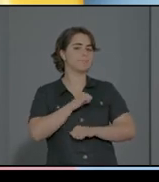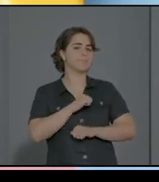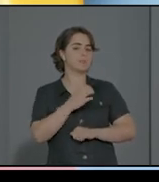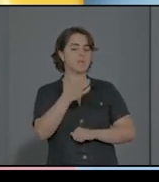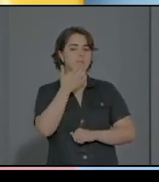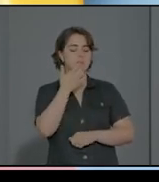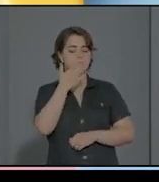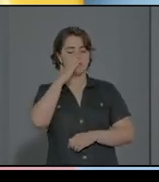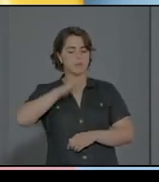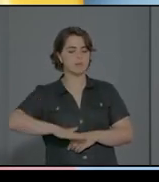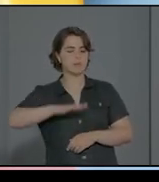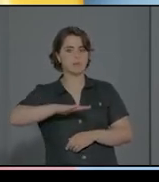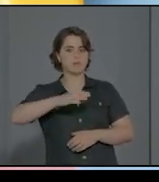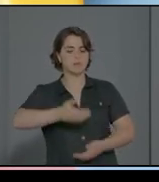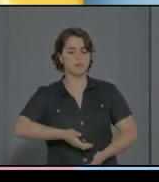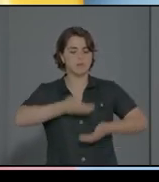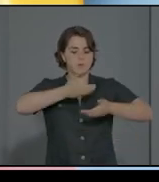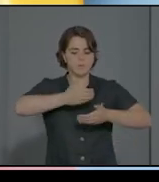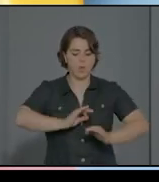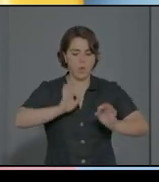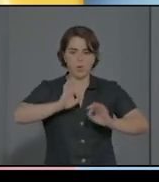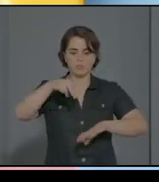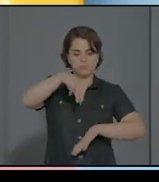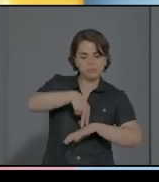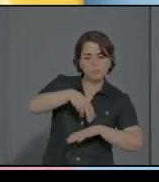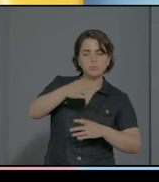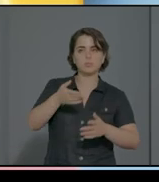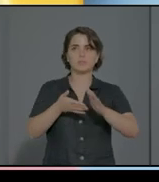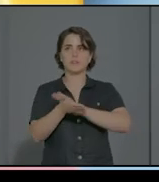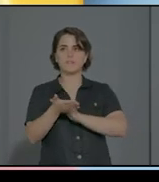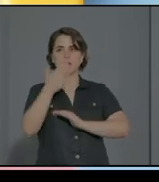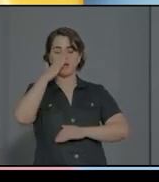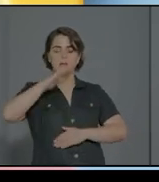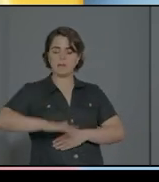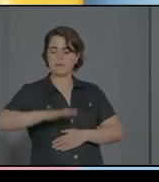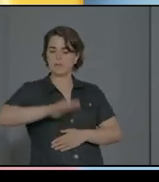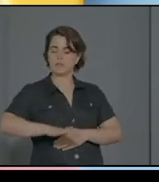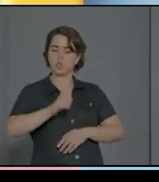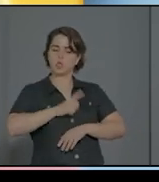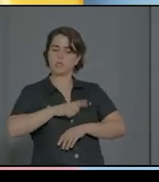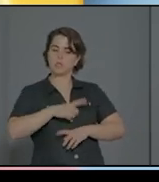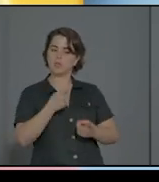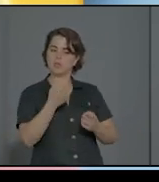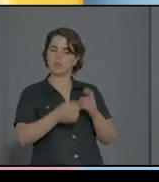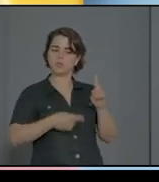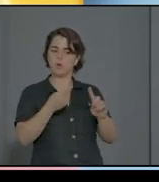bajen. Es decir, que el niño necesita un tipo para representarse de forma interna.